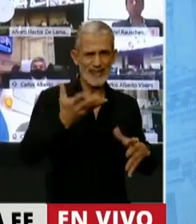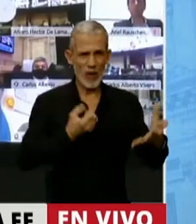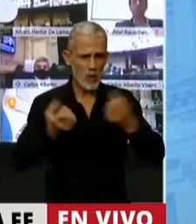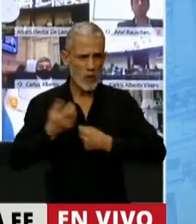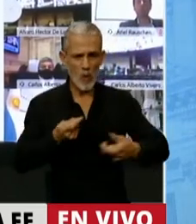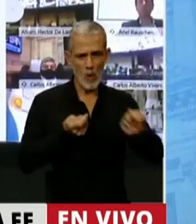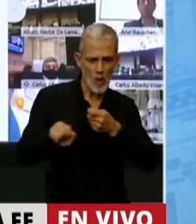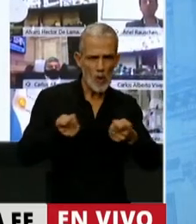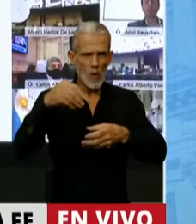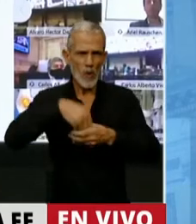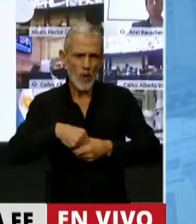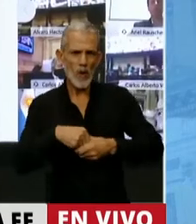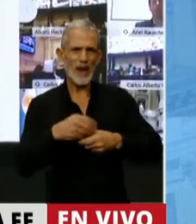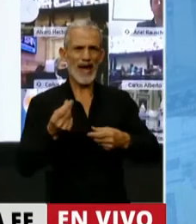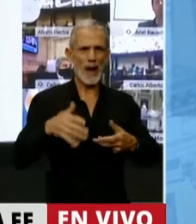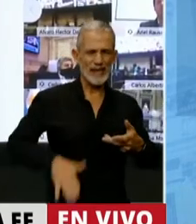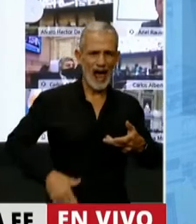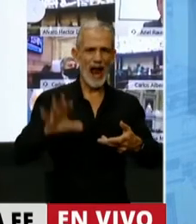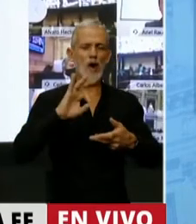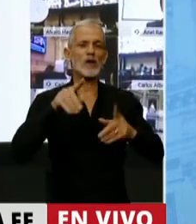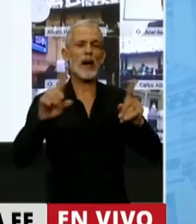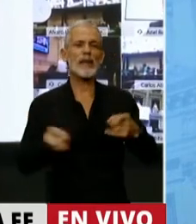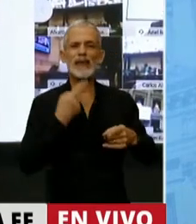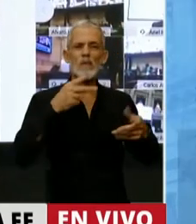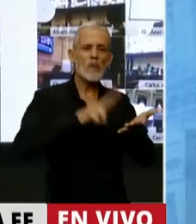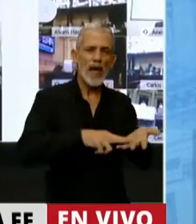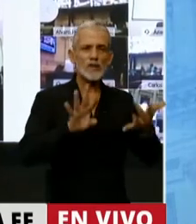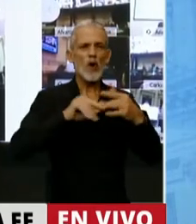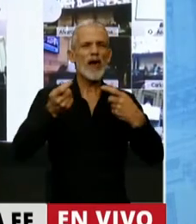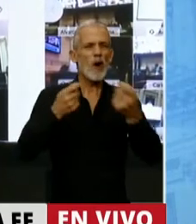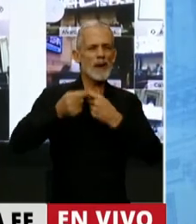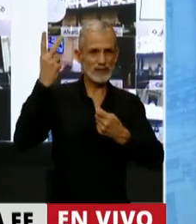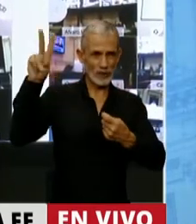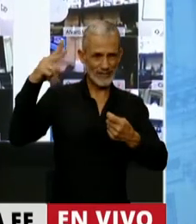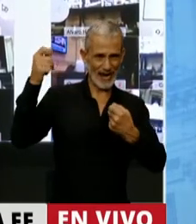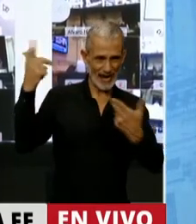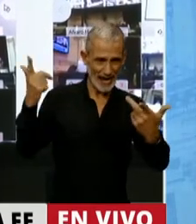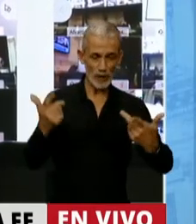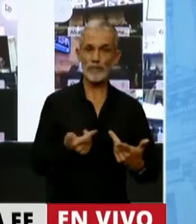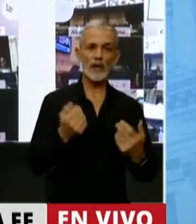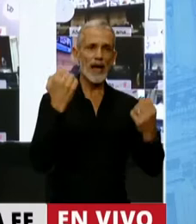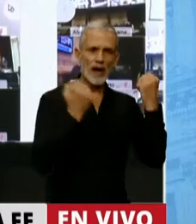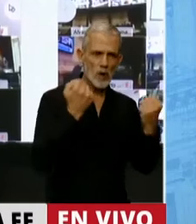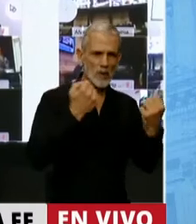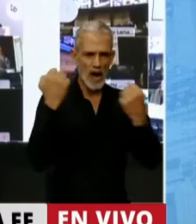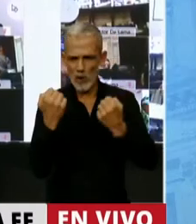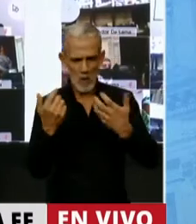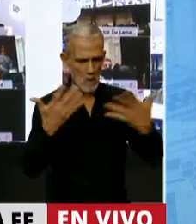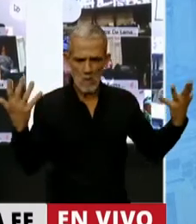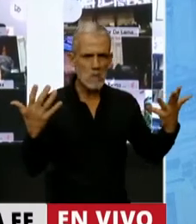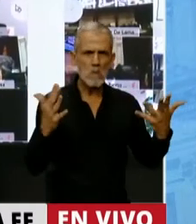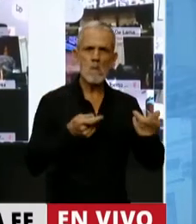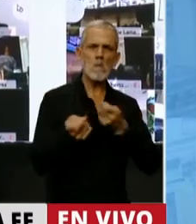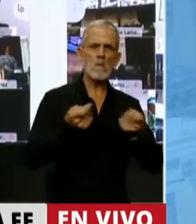de regulación de la cuenta de capital o de la cuenta fiscal o de comercio exterior. Las dos macroeconomías no pudieron manejar las variables